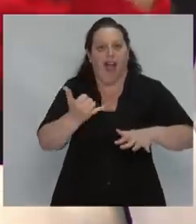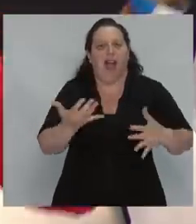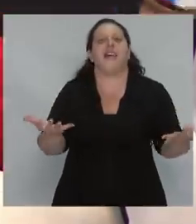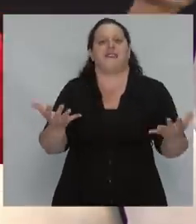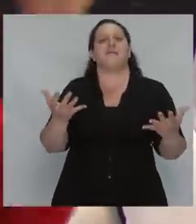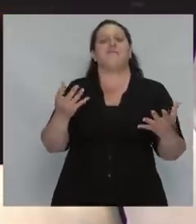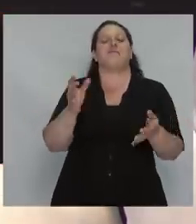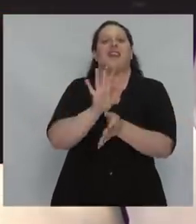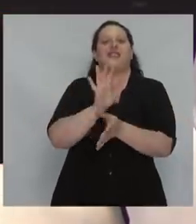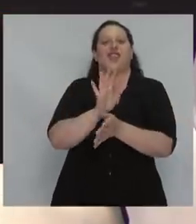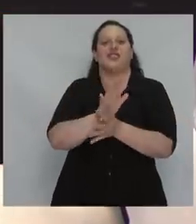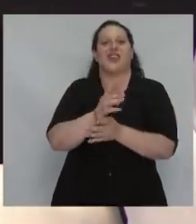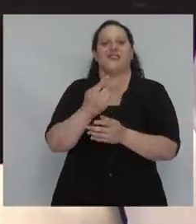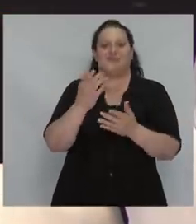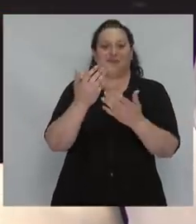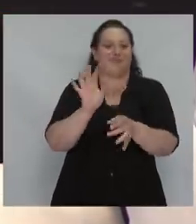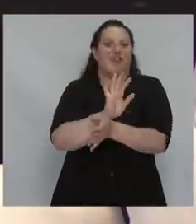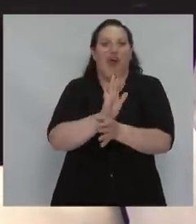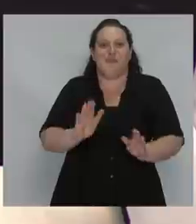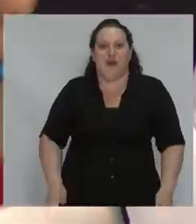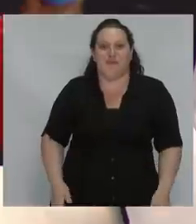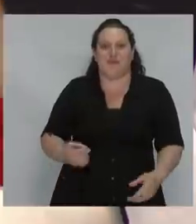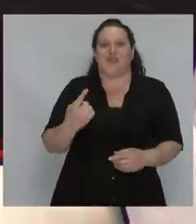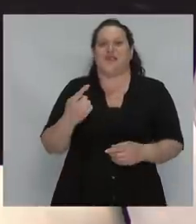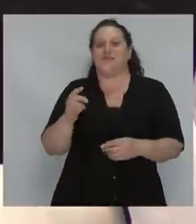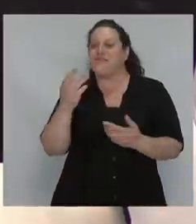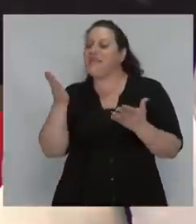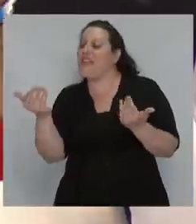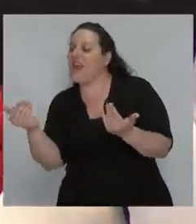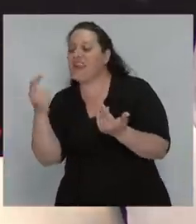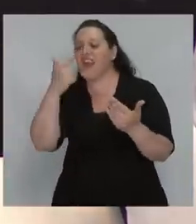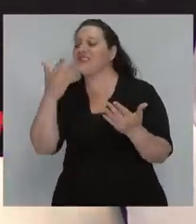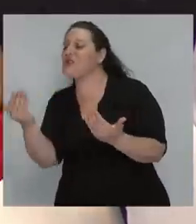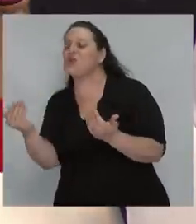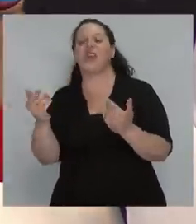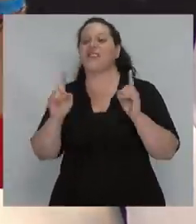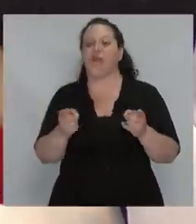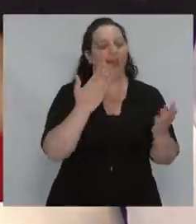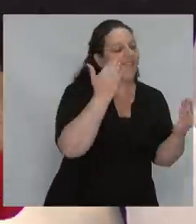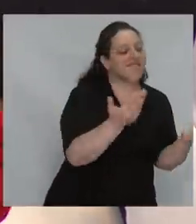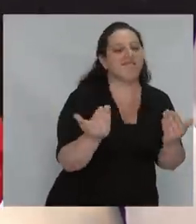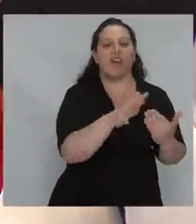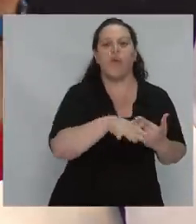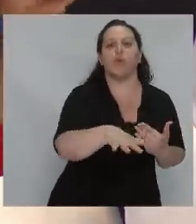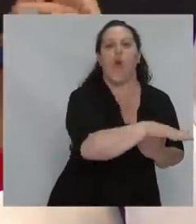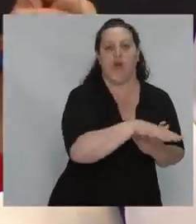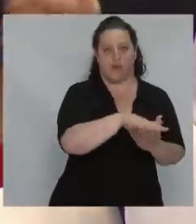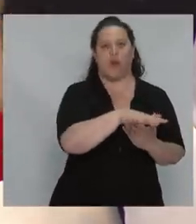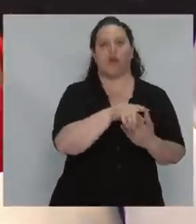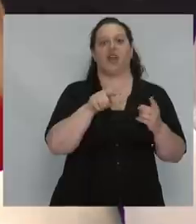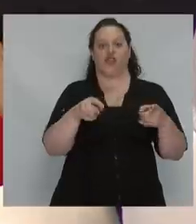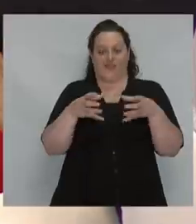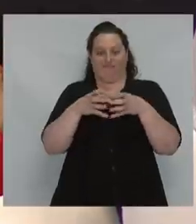una pierna en las instituciones y otra escuchando a la sociedad civil. Y el partido se tiene que convertir en el propio crítico del